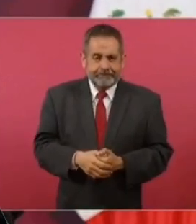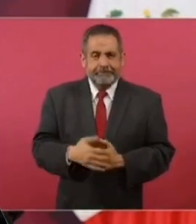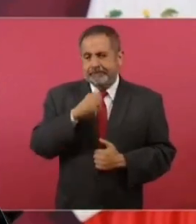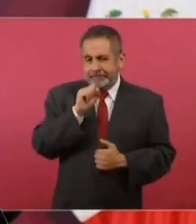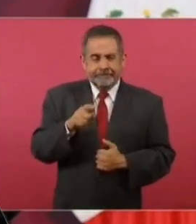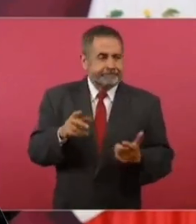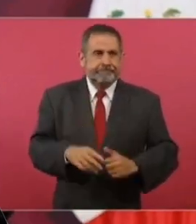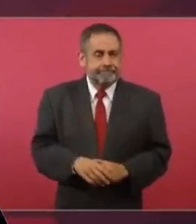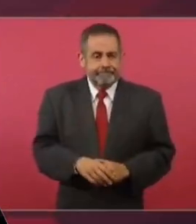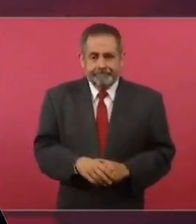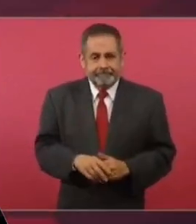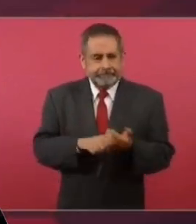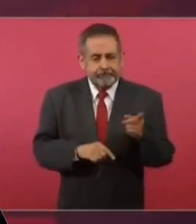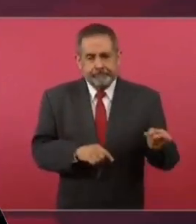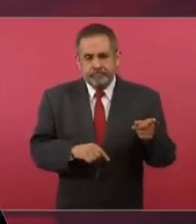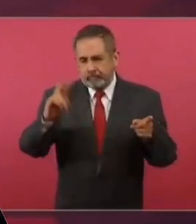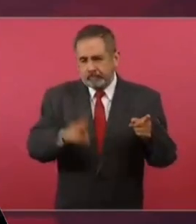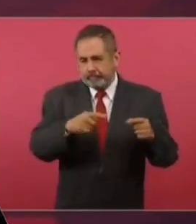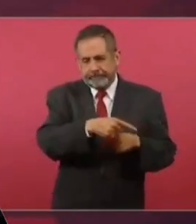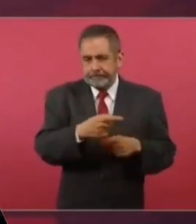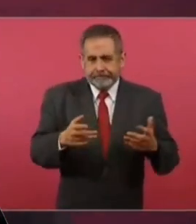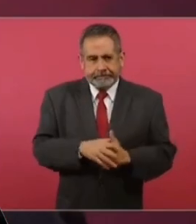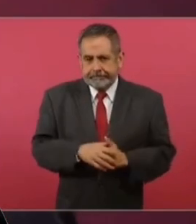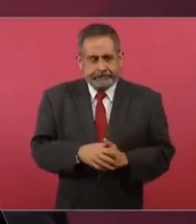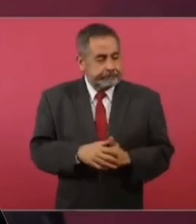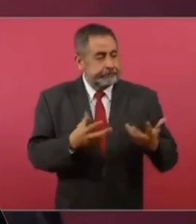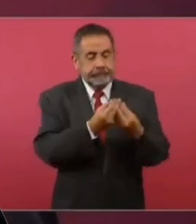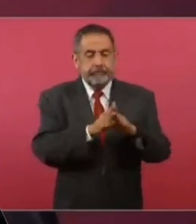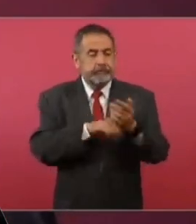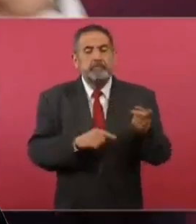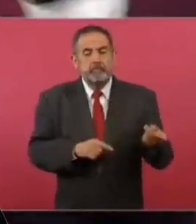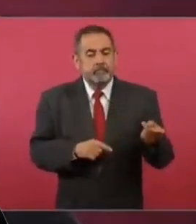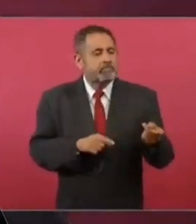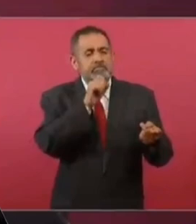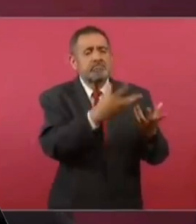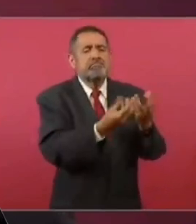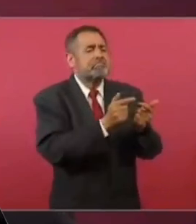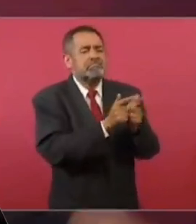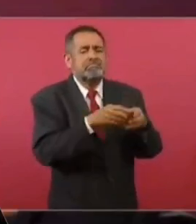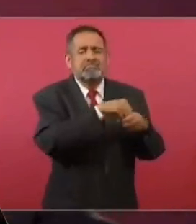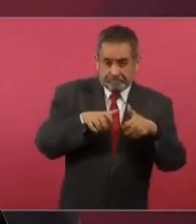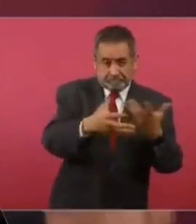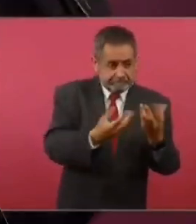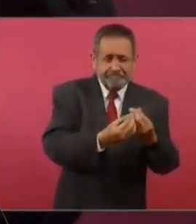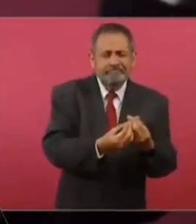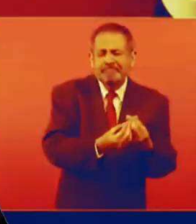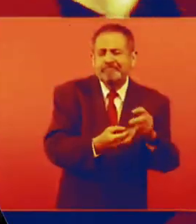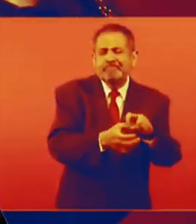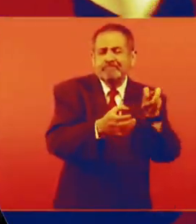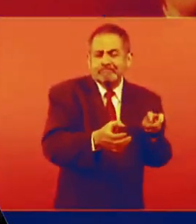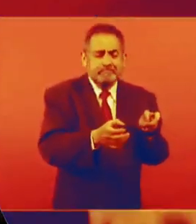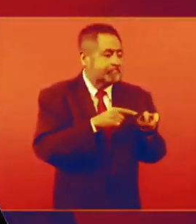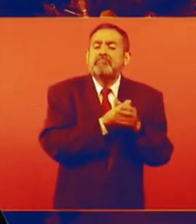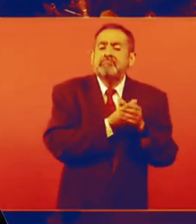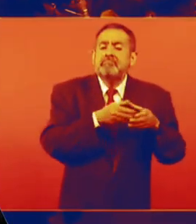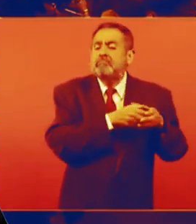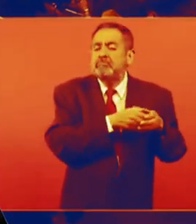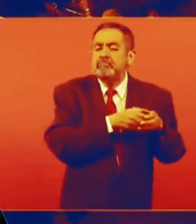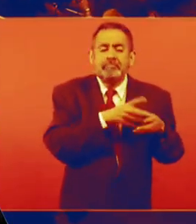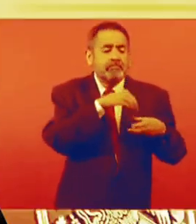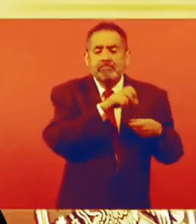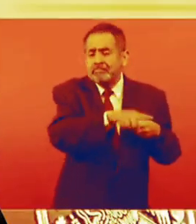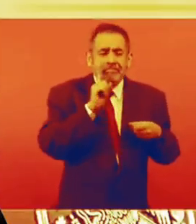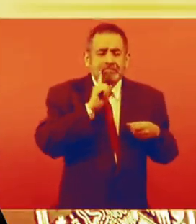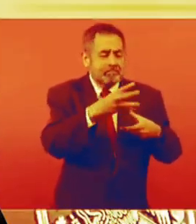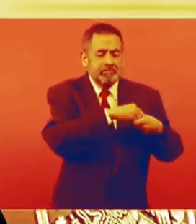Y además, es en realidad parte de ellos, no del pueblo. Ella forma parte de